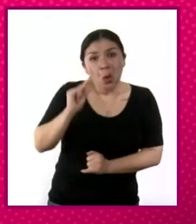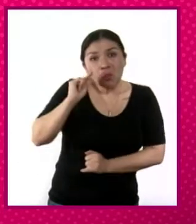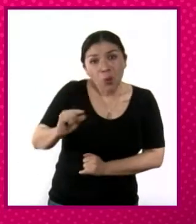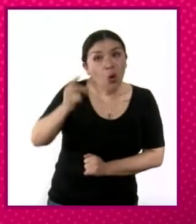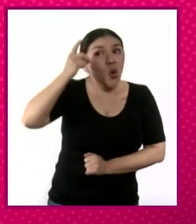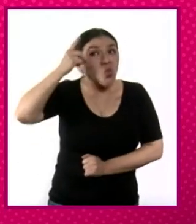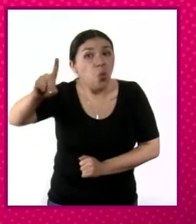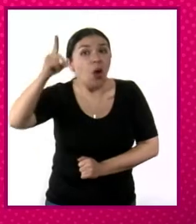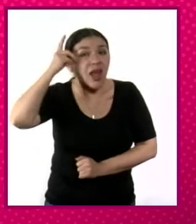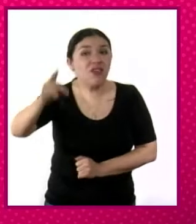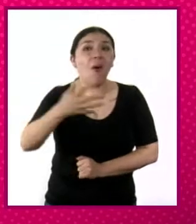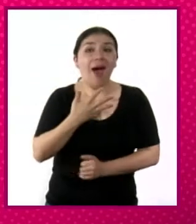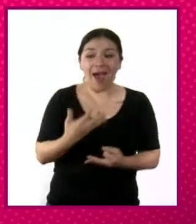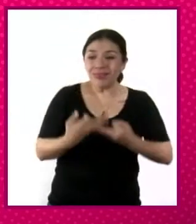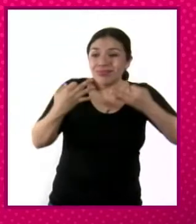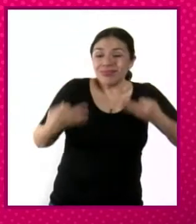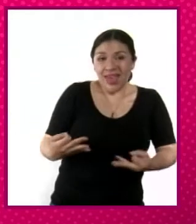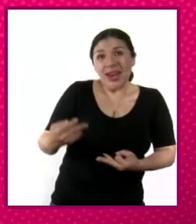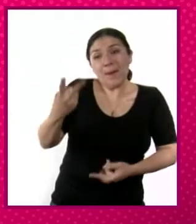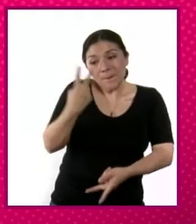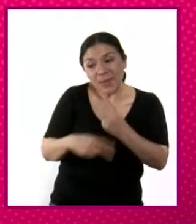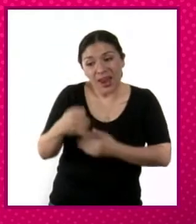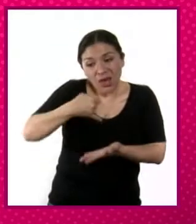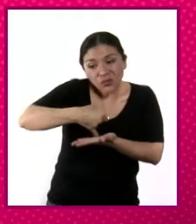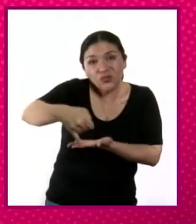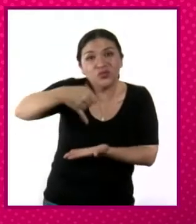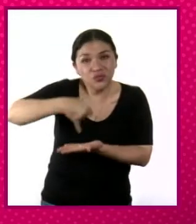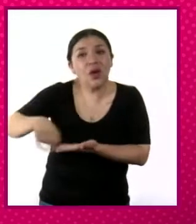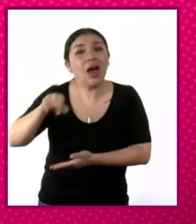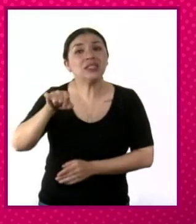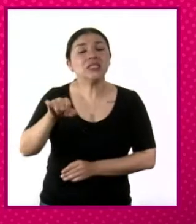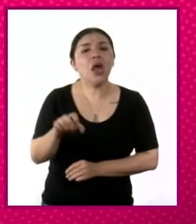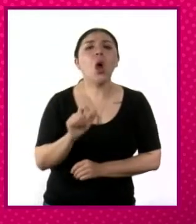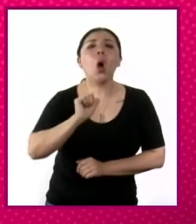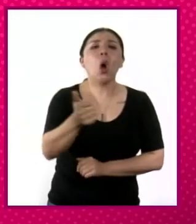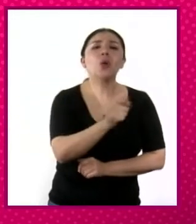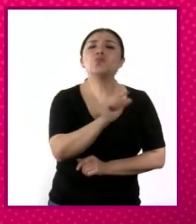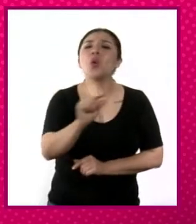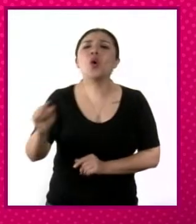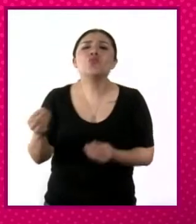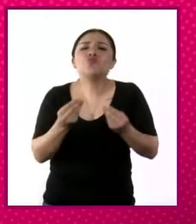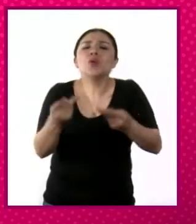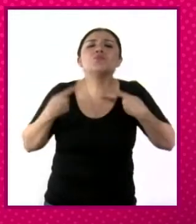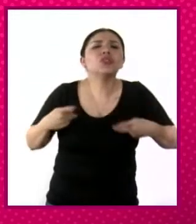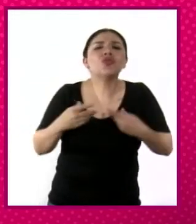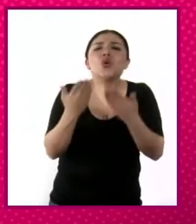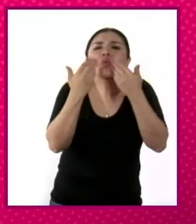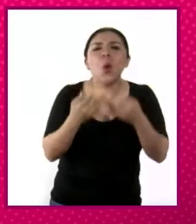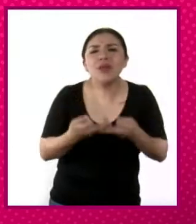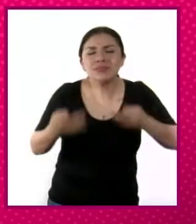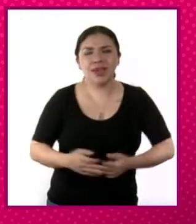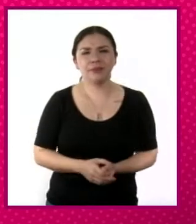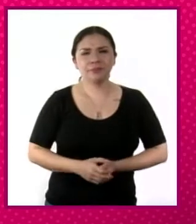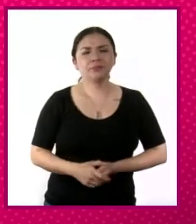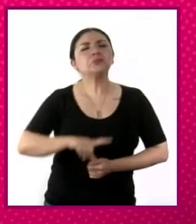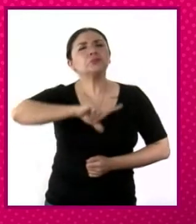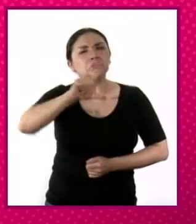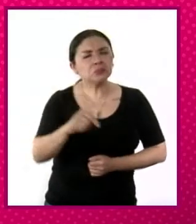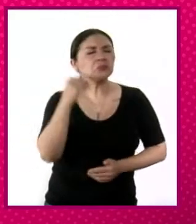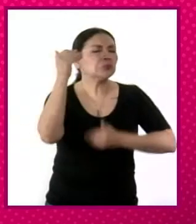concentraban la tierra en forma de grandes propiedades privadas. ¿Cuándo se va a retomar la idea del reparto agrario?